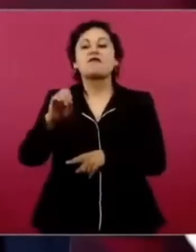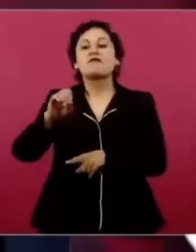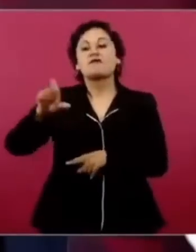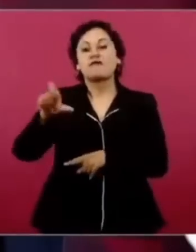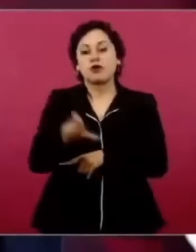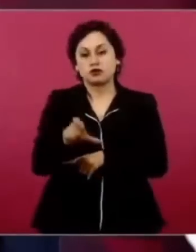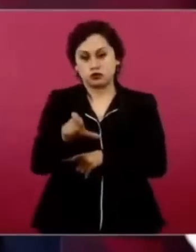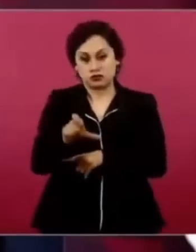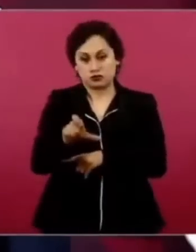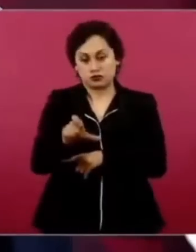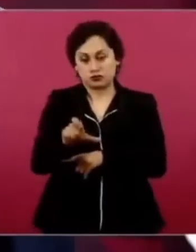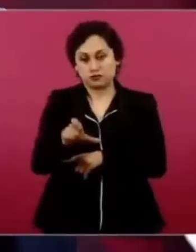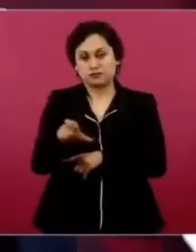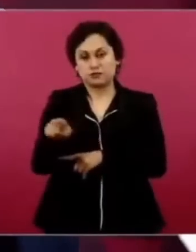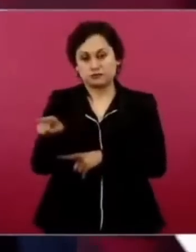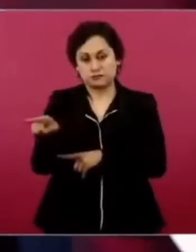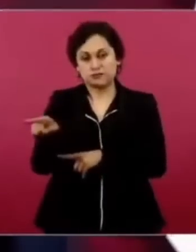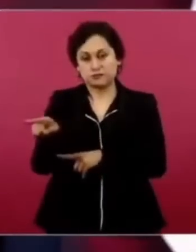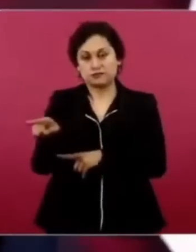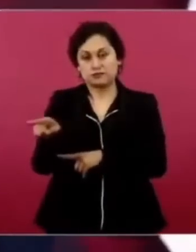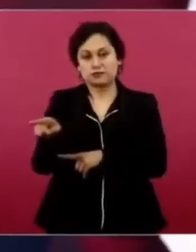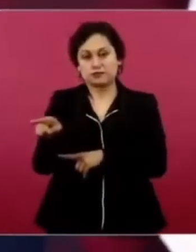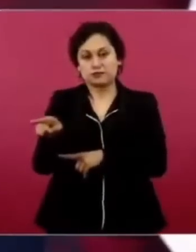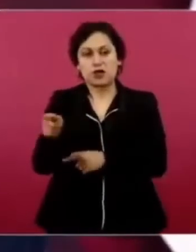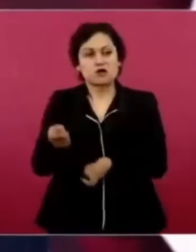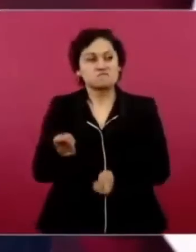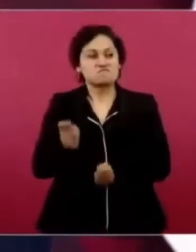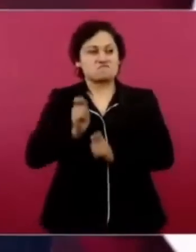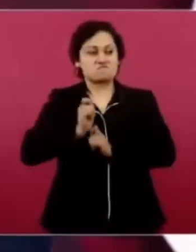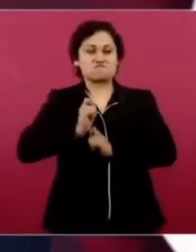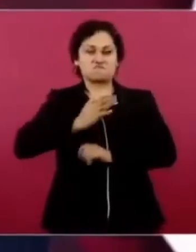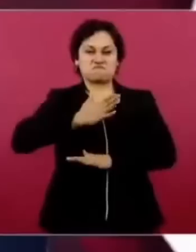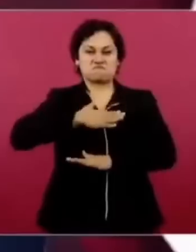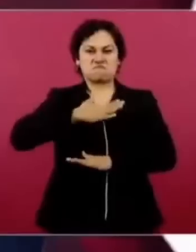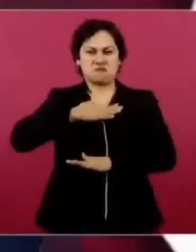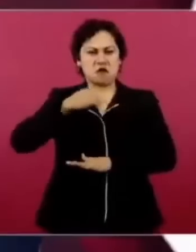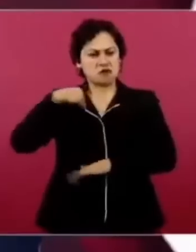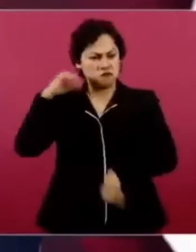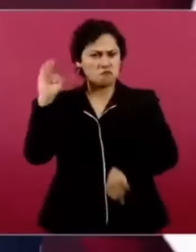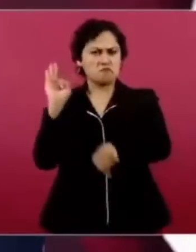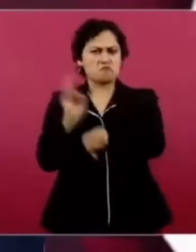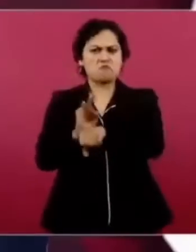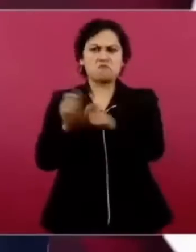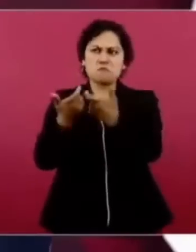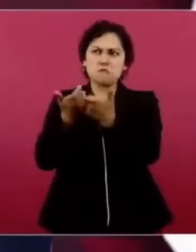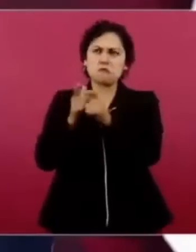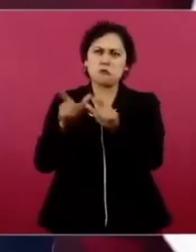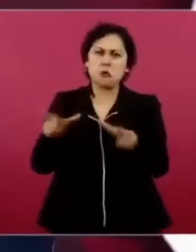rescate a los de arriba.